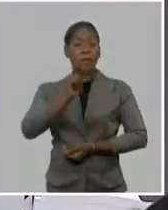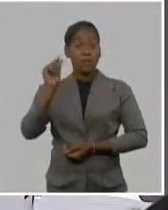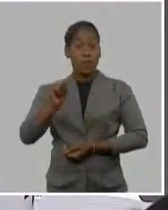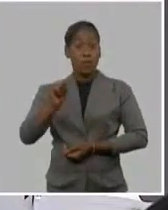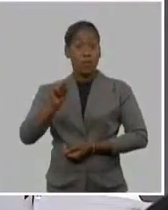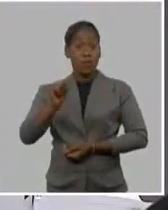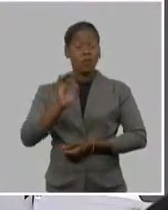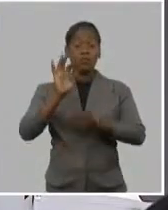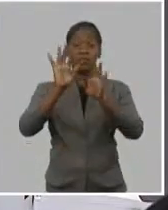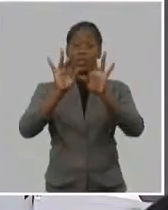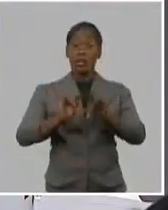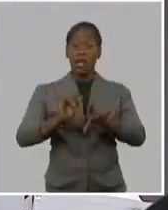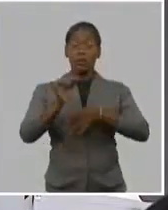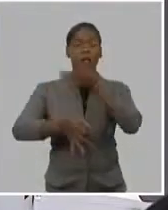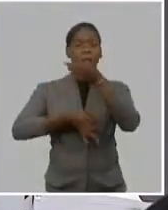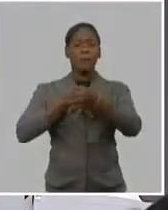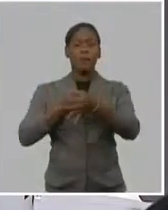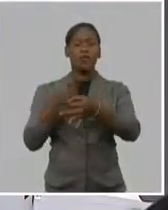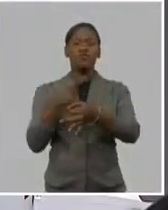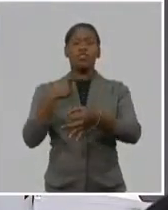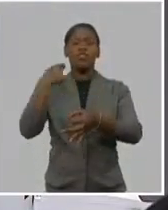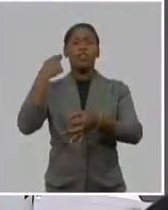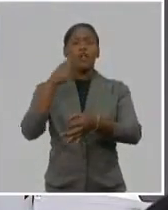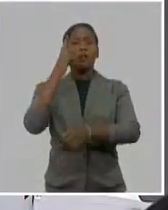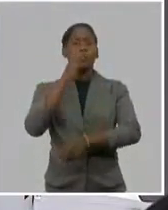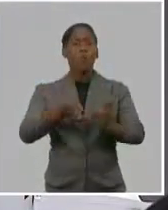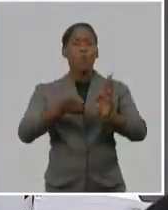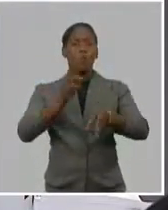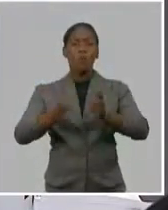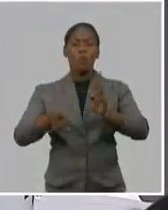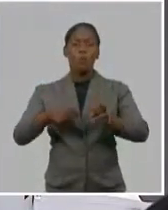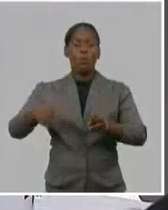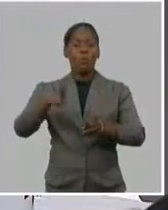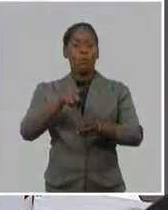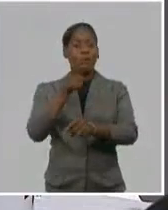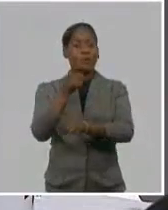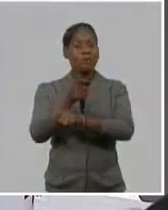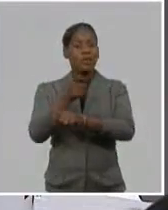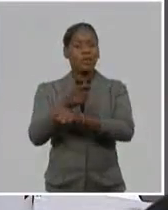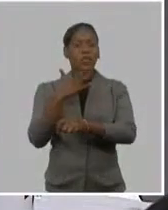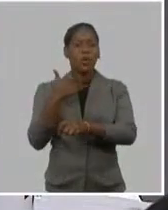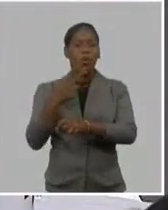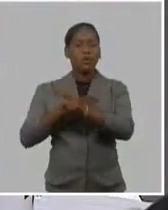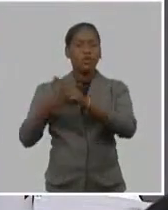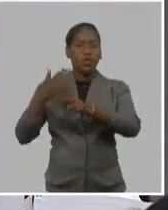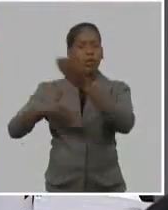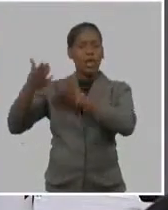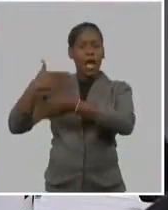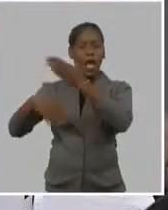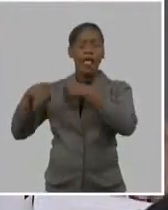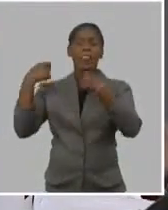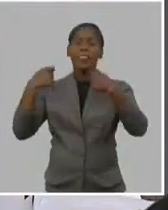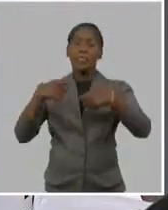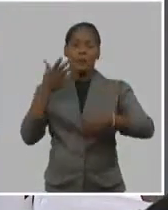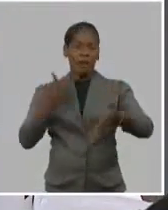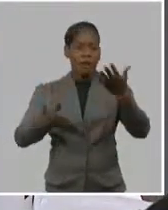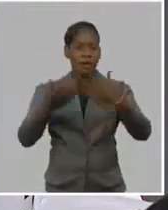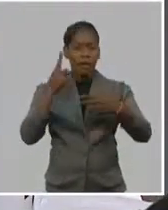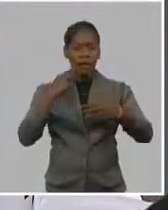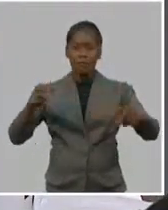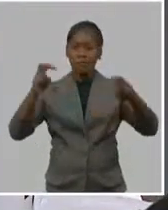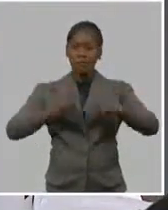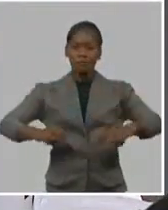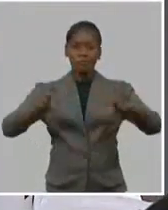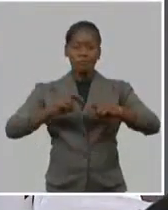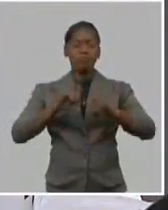temas. que nos iluminen sobre esos elementos fundamentales. Y por otro lado, nosotros,